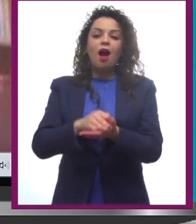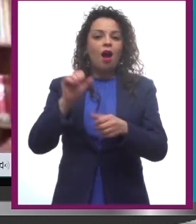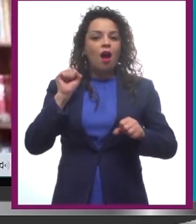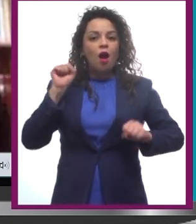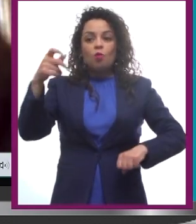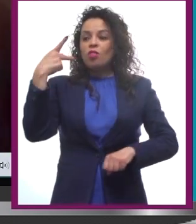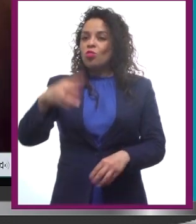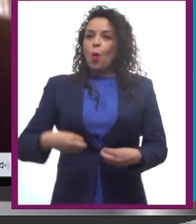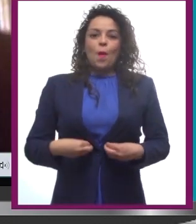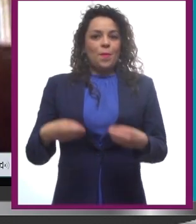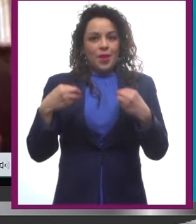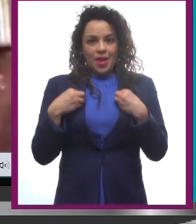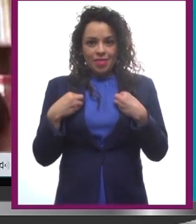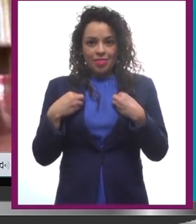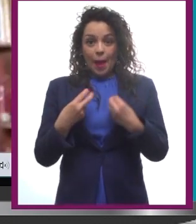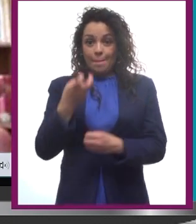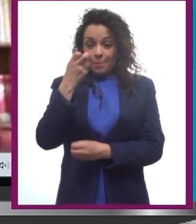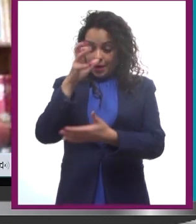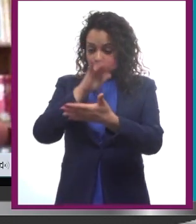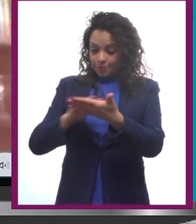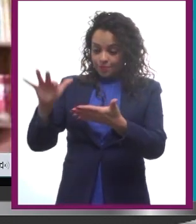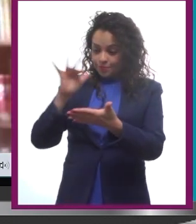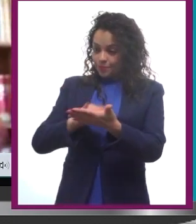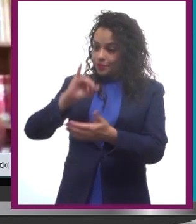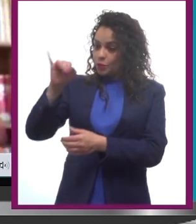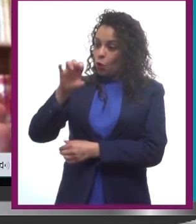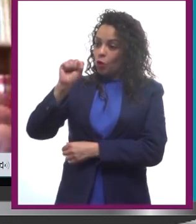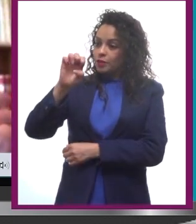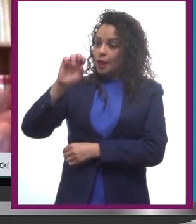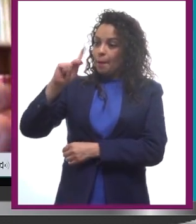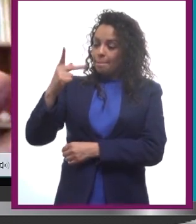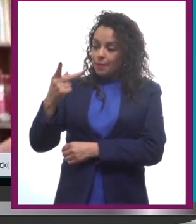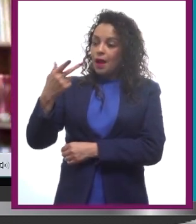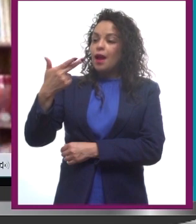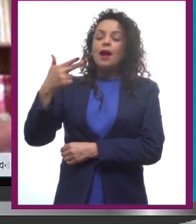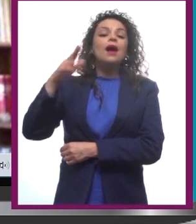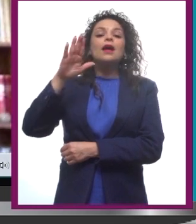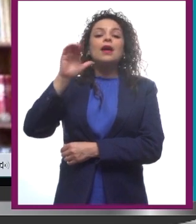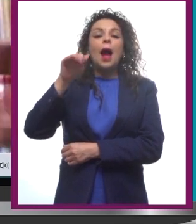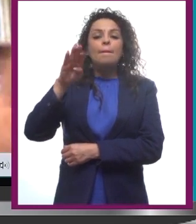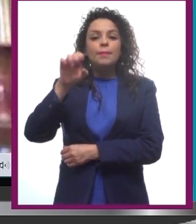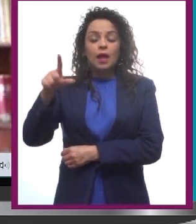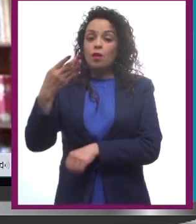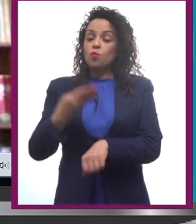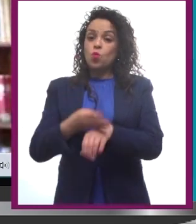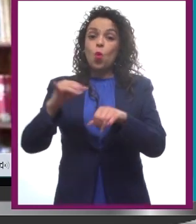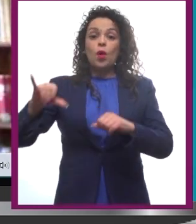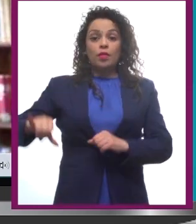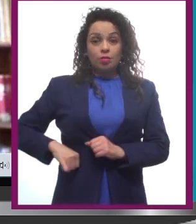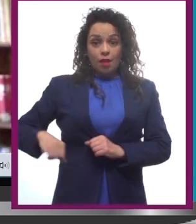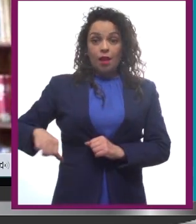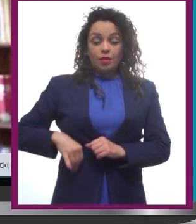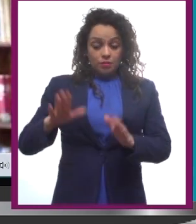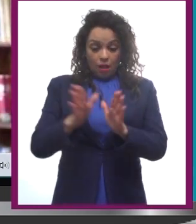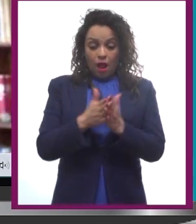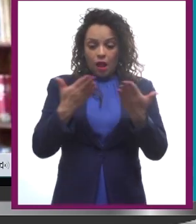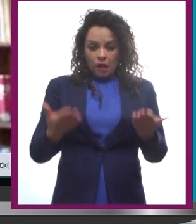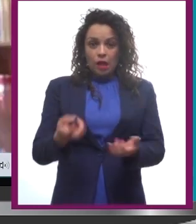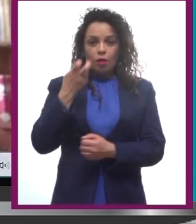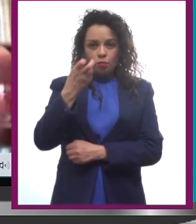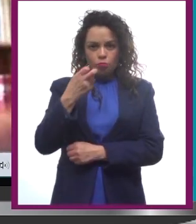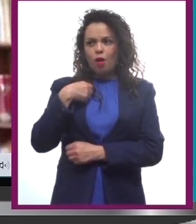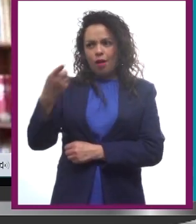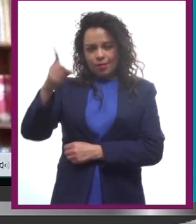ves, la lectura de Joseph Campbell tiene muchos, muchos aspectos muy interesantes, y por eso les recomiendo que lo busquen en la red,